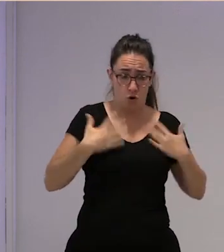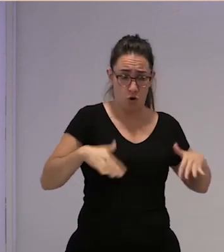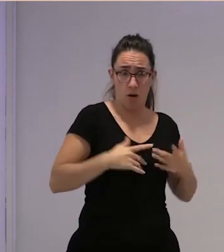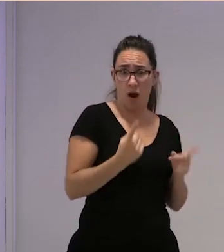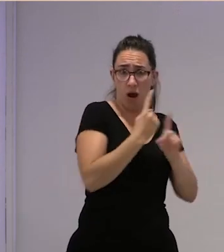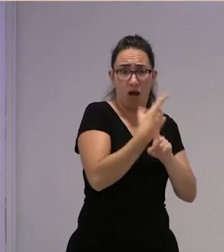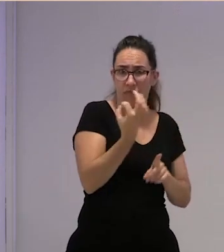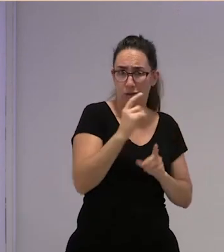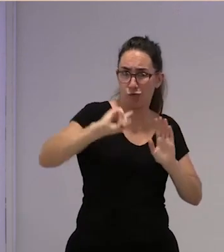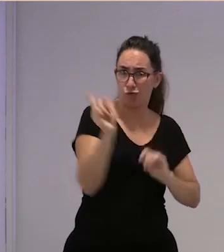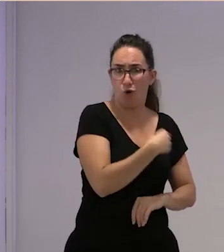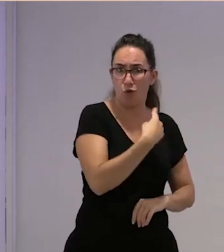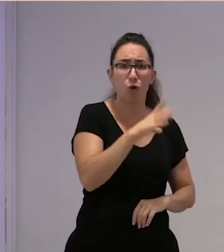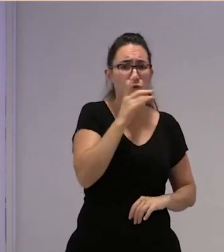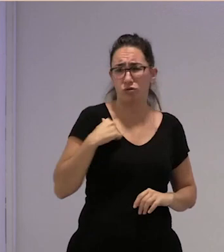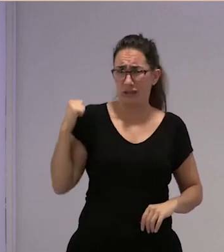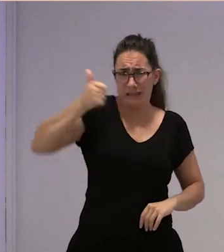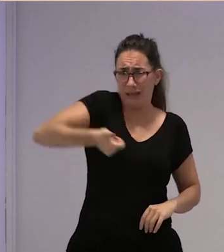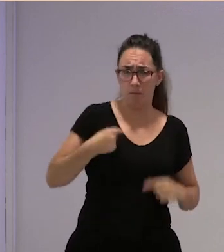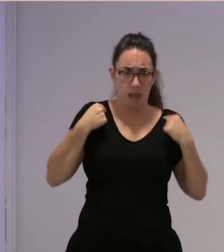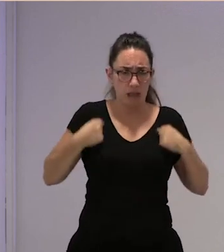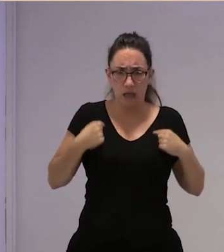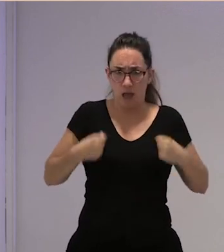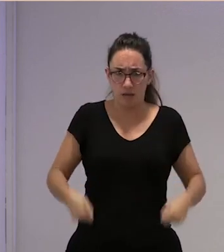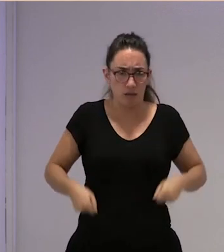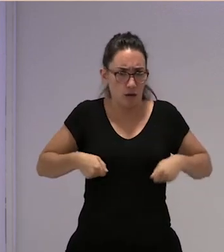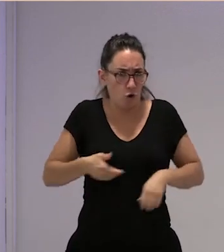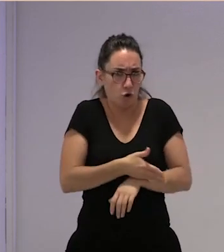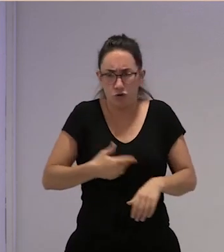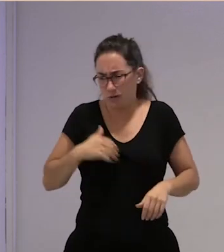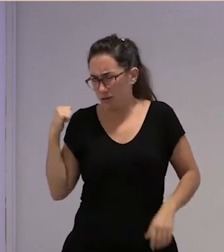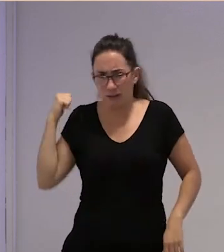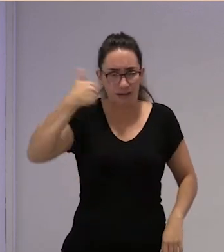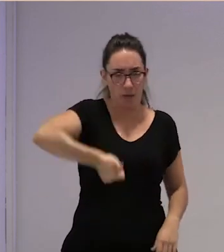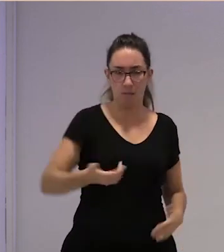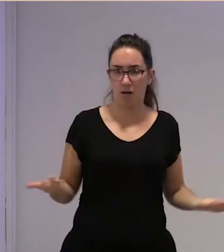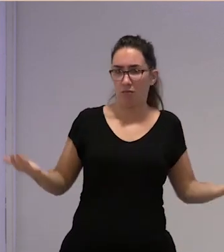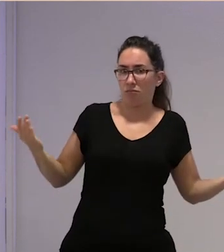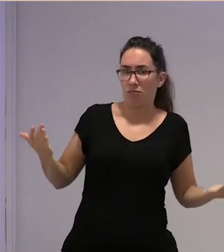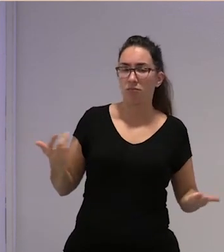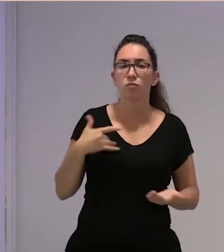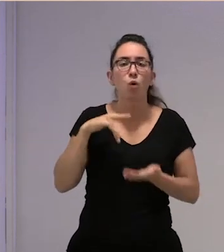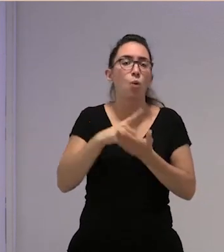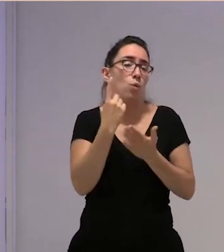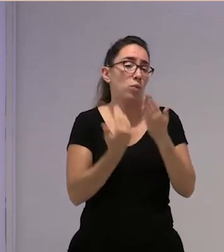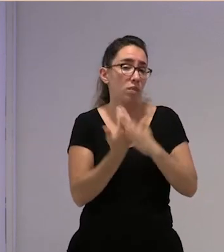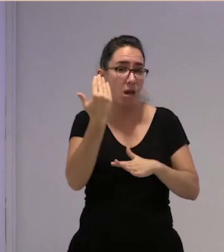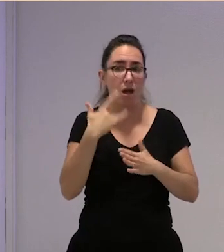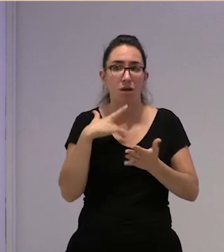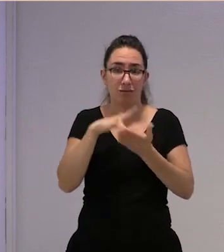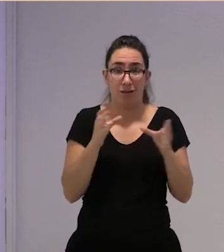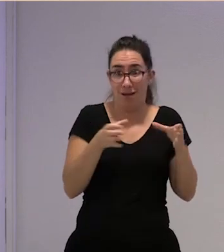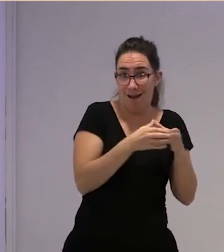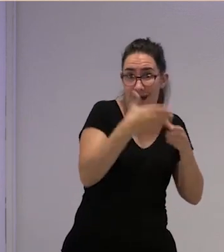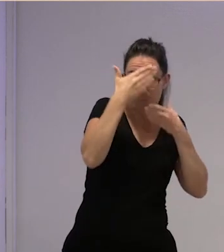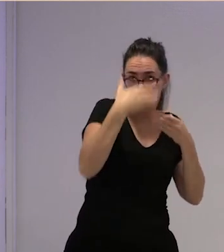siempre he ido he ido en Tiranta y en pantalón corto ¿no? y no tenía otra ropa bueno pues hubo un día cuando ya estaba con la cuadrilla